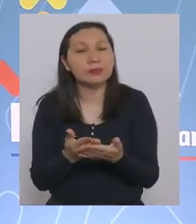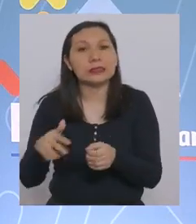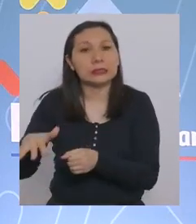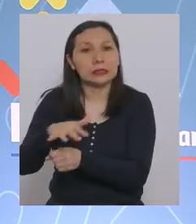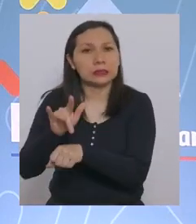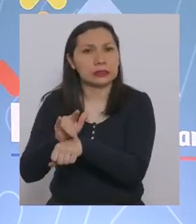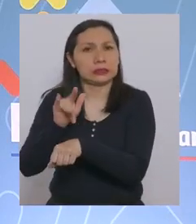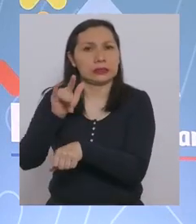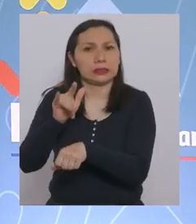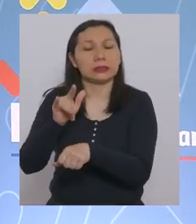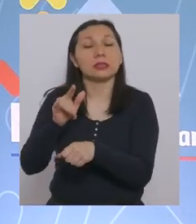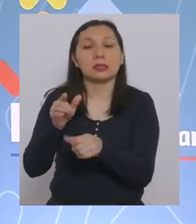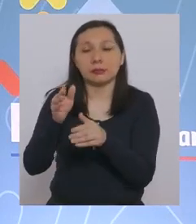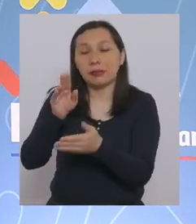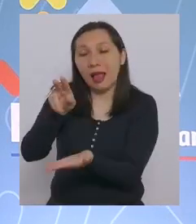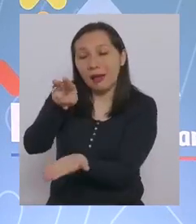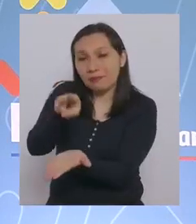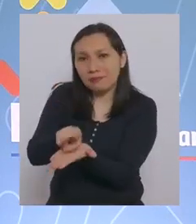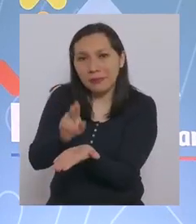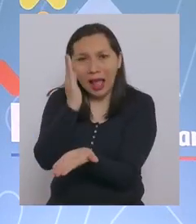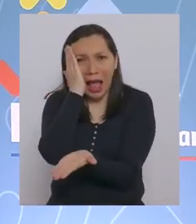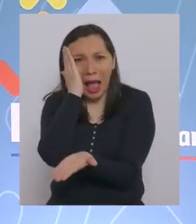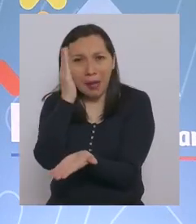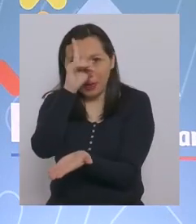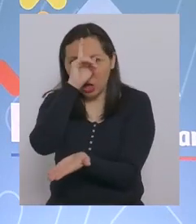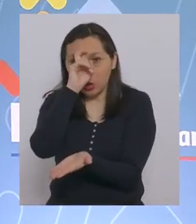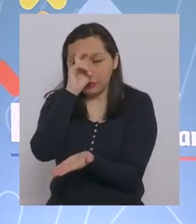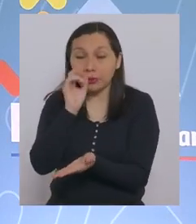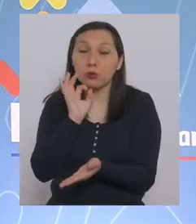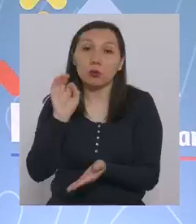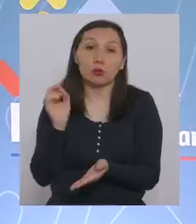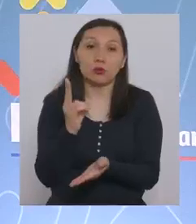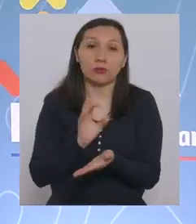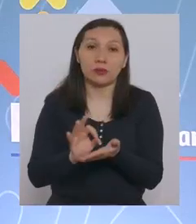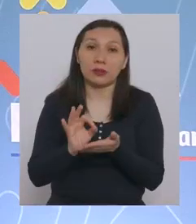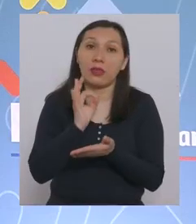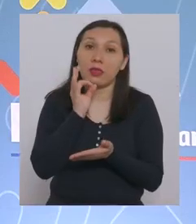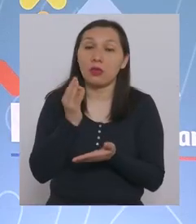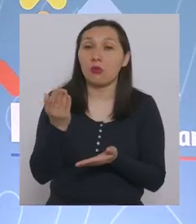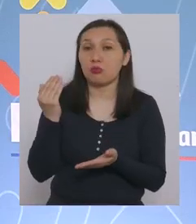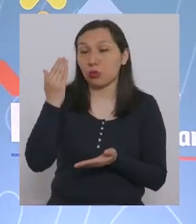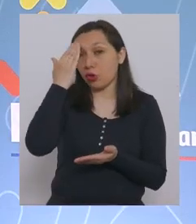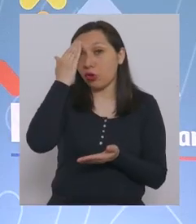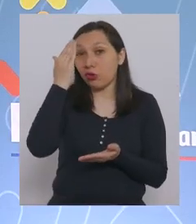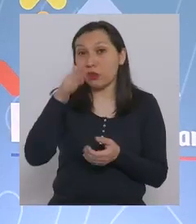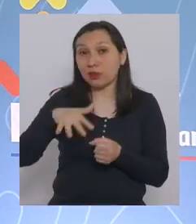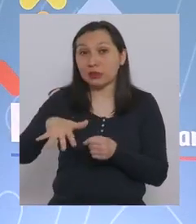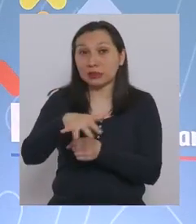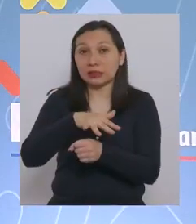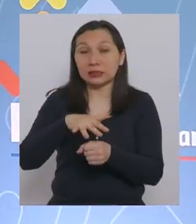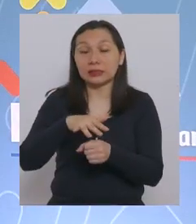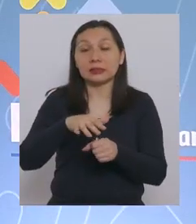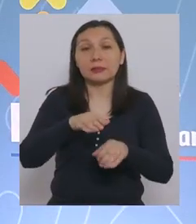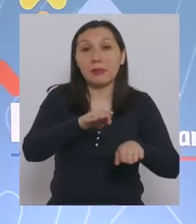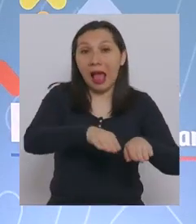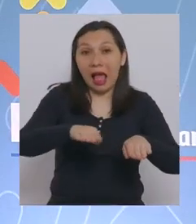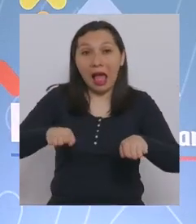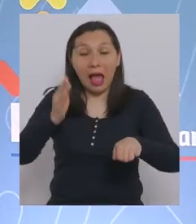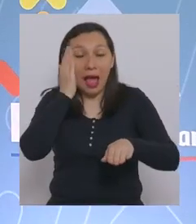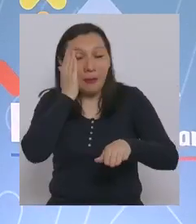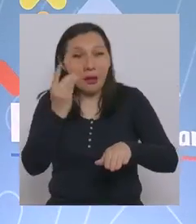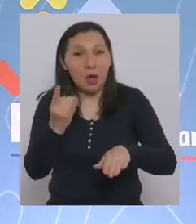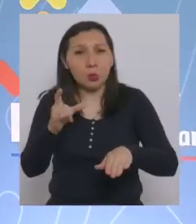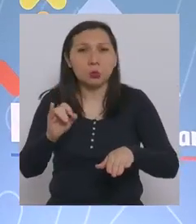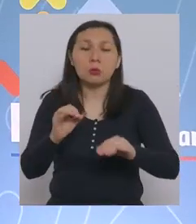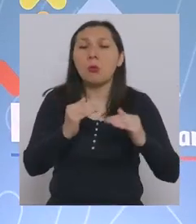crítica de las camas, también el subsecretario ha mostrado que en los últimos días la situación de las camas críticas se ha mantenido